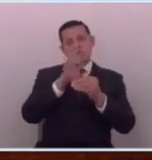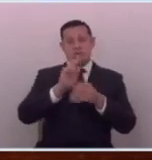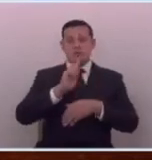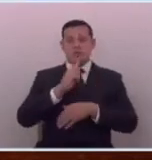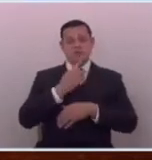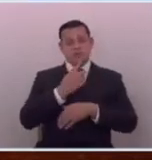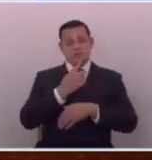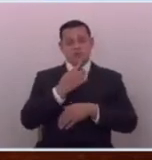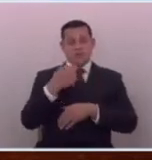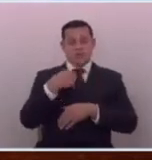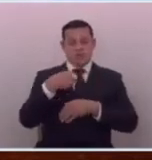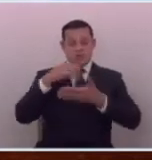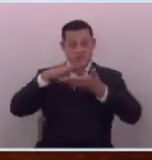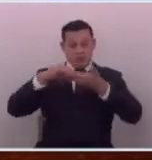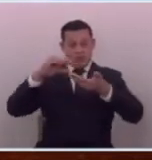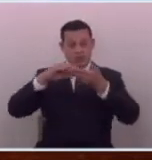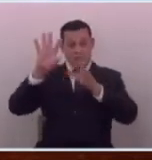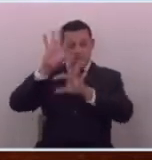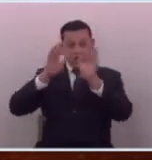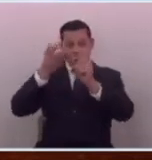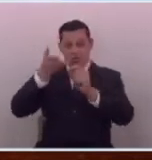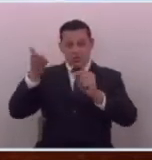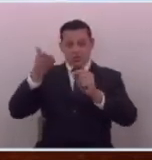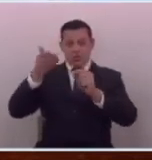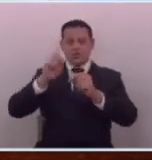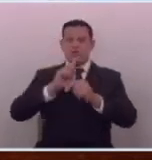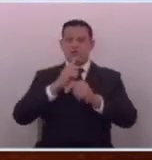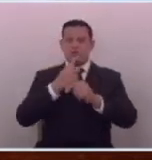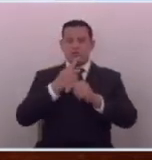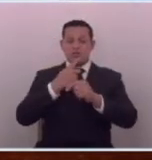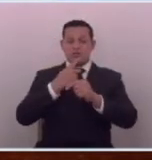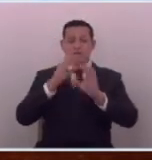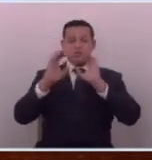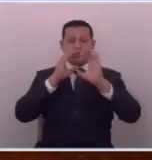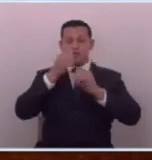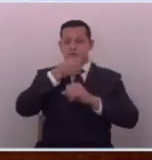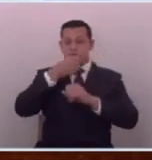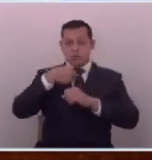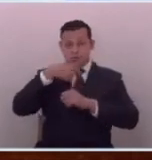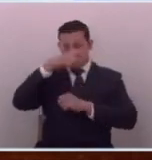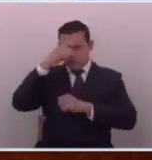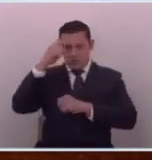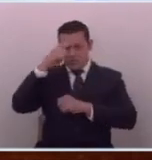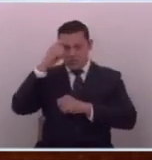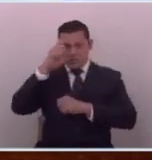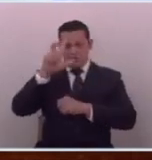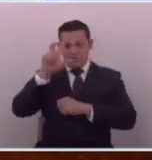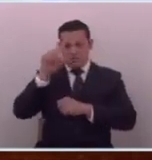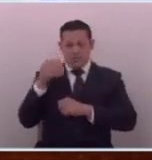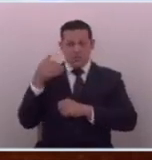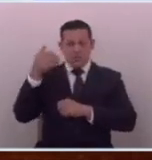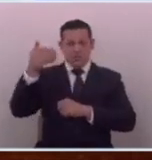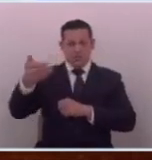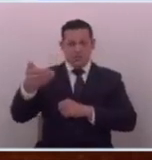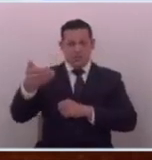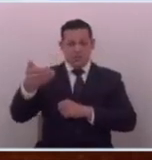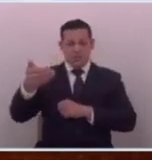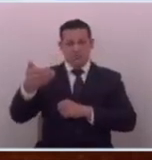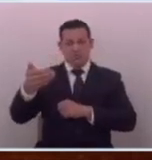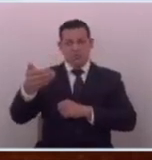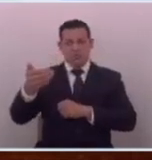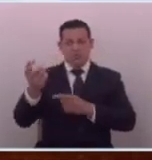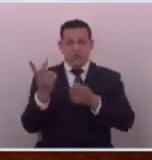serio yo les voy a contar algunas cosas en serio del periodismo donde yo he trabajado desde hace unos 30 años hasta